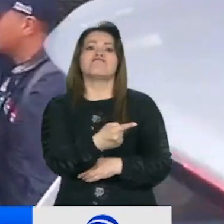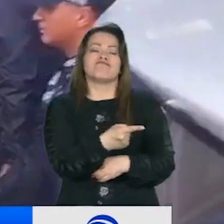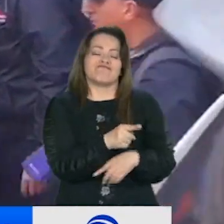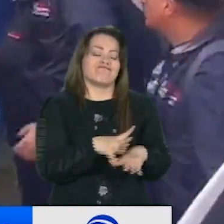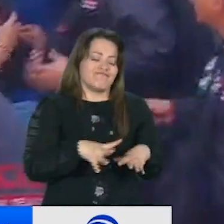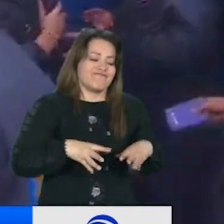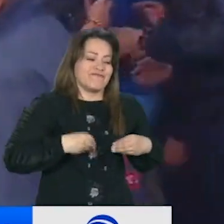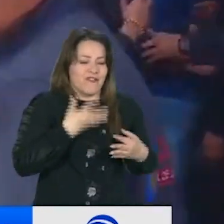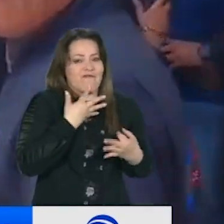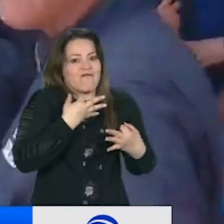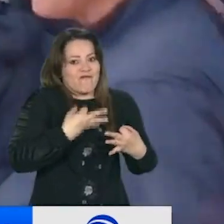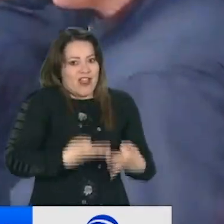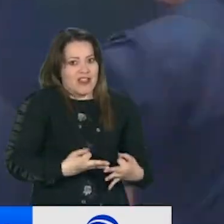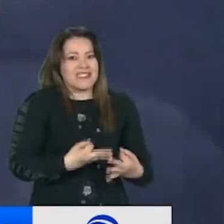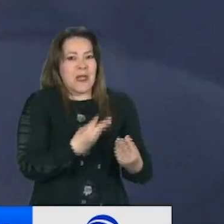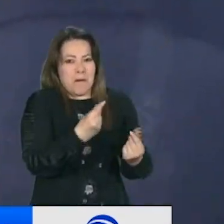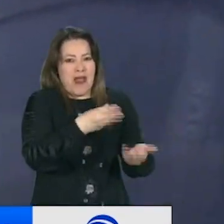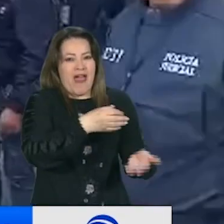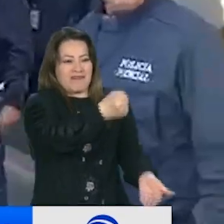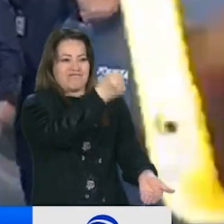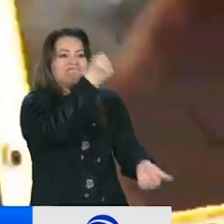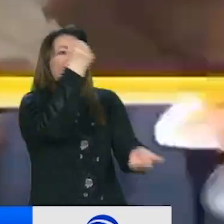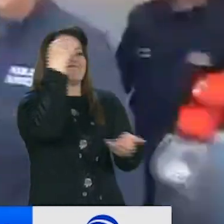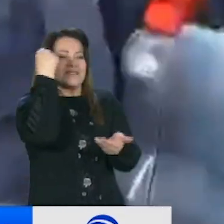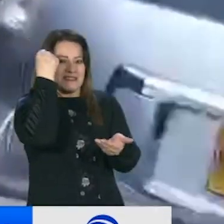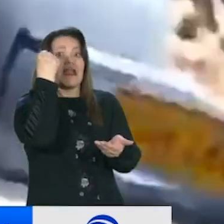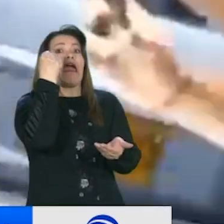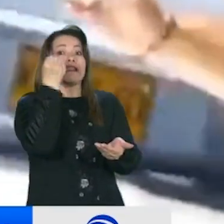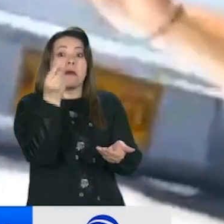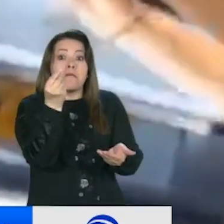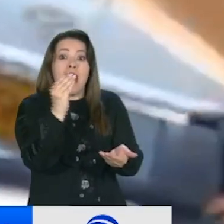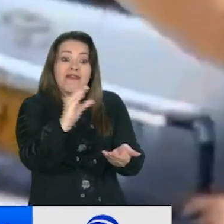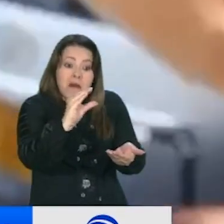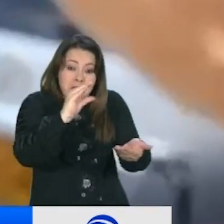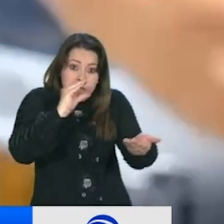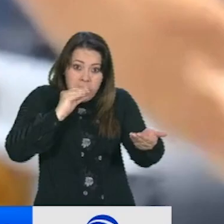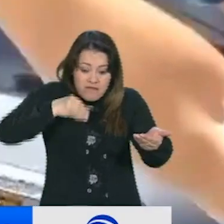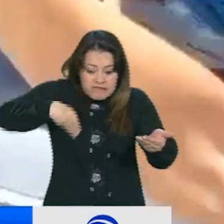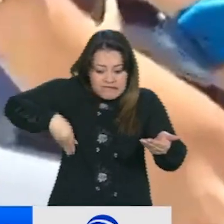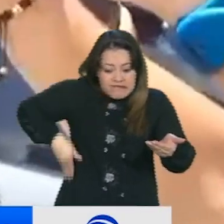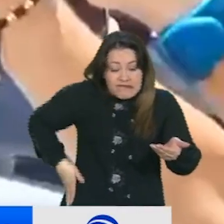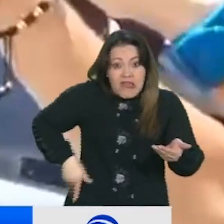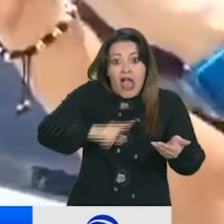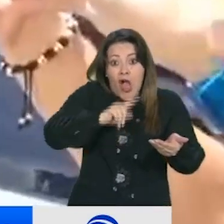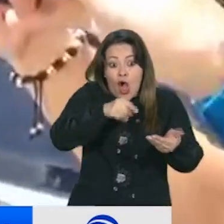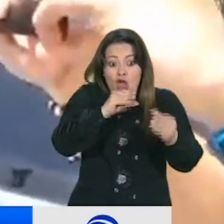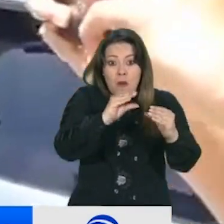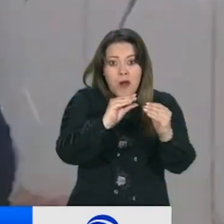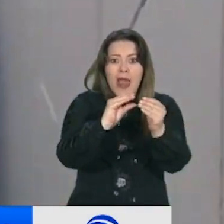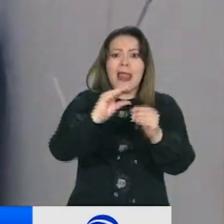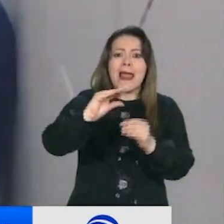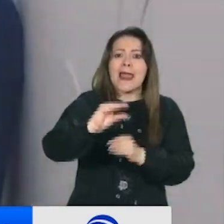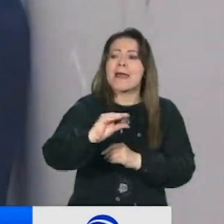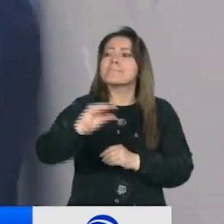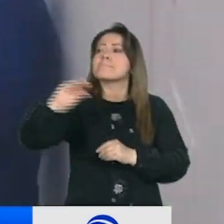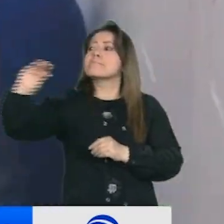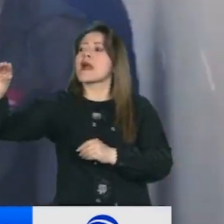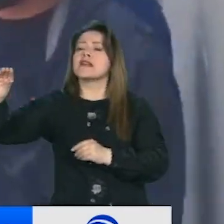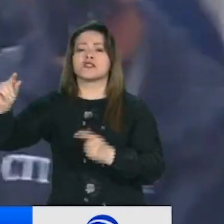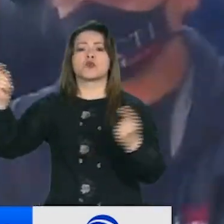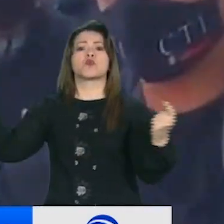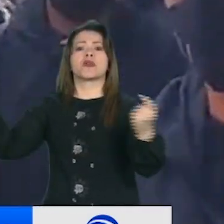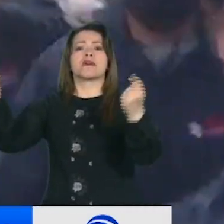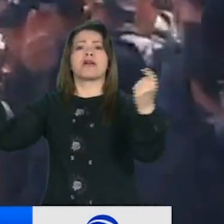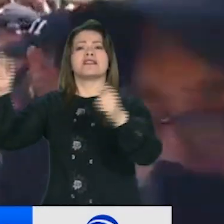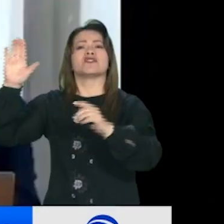por el cual fue imputado y que parte de este dinero entraría, al parecer, a la campaña del presidente Gustavo Petro.